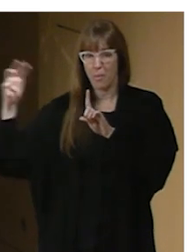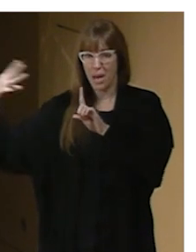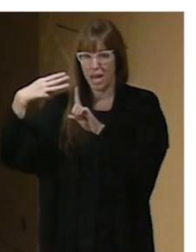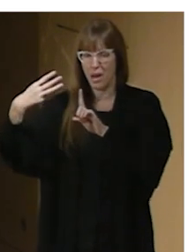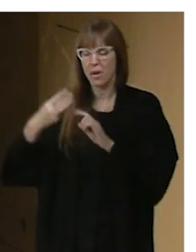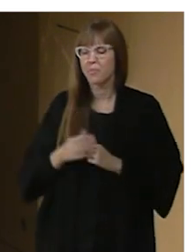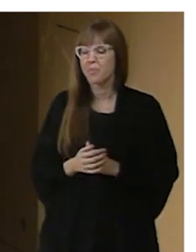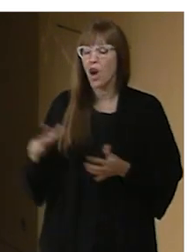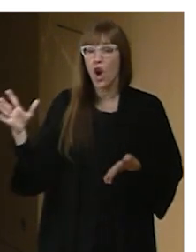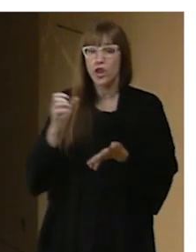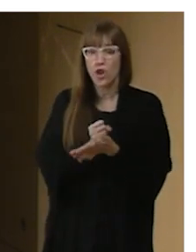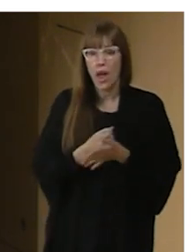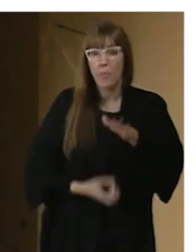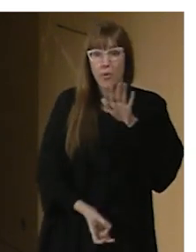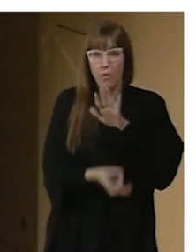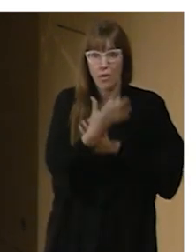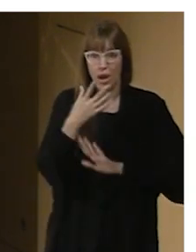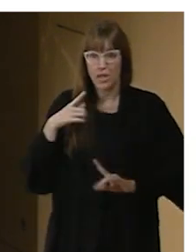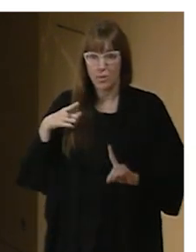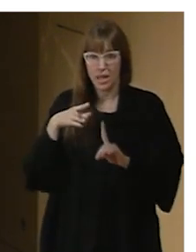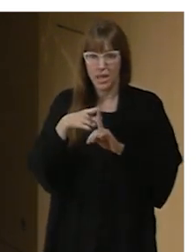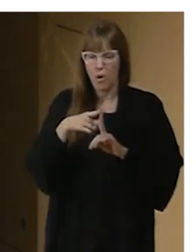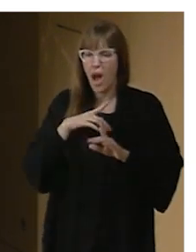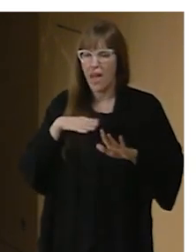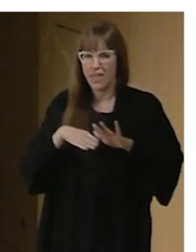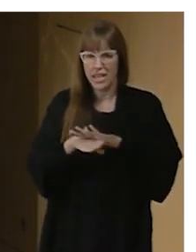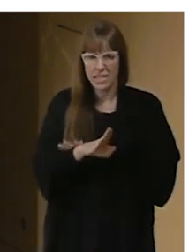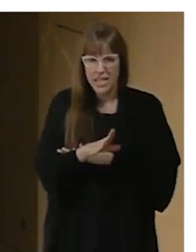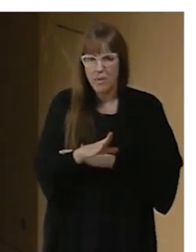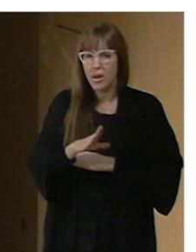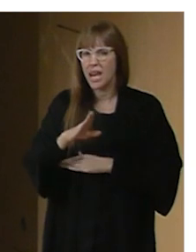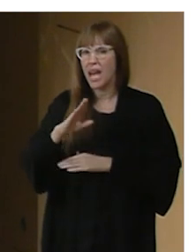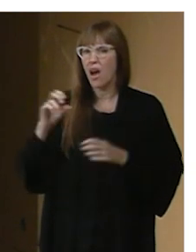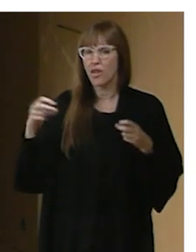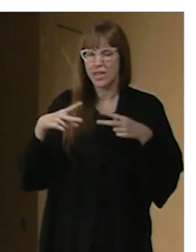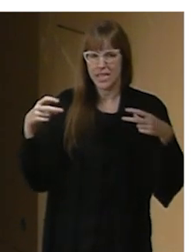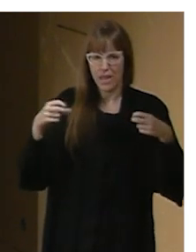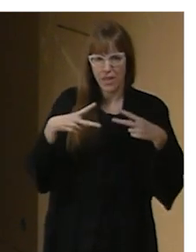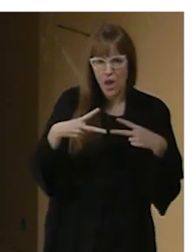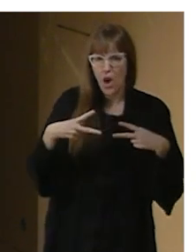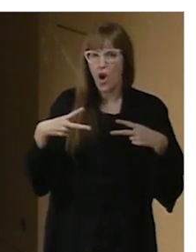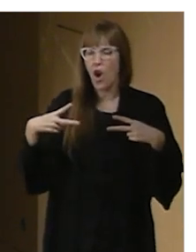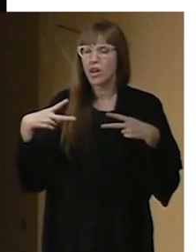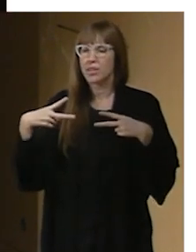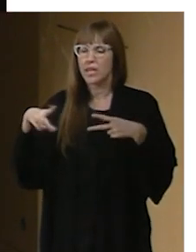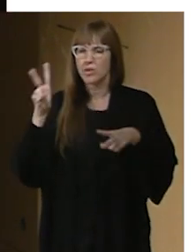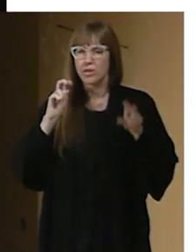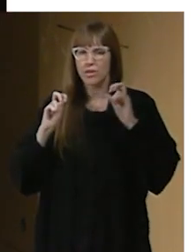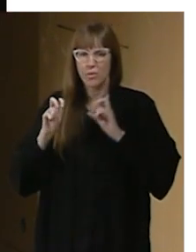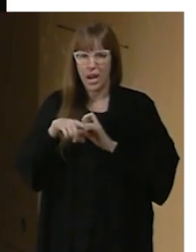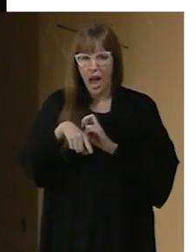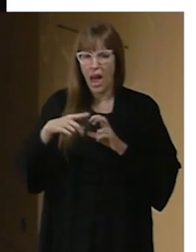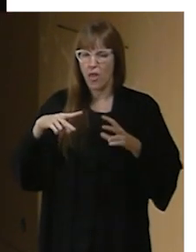funciones accesibles con audiodescripción con subtitulado con interpretación a lengua de signos tienen relax